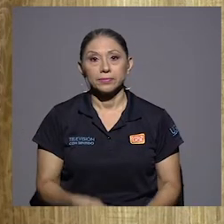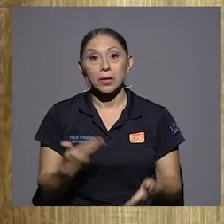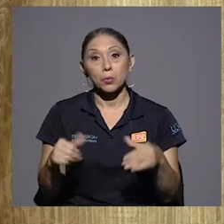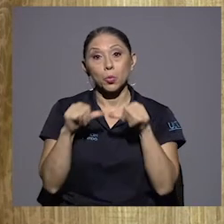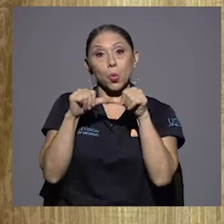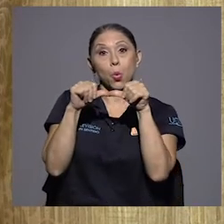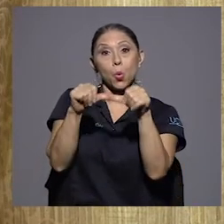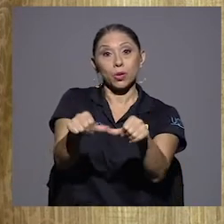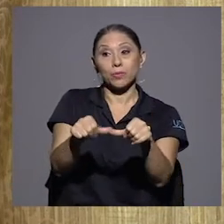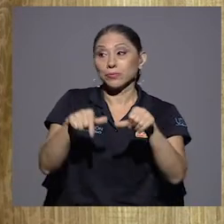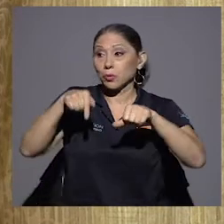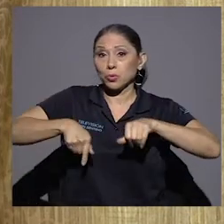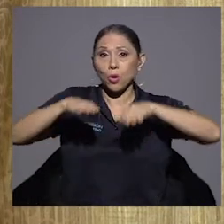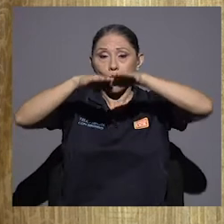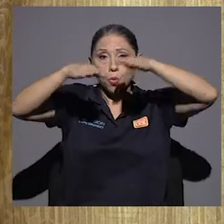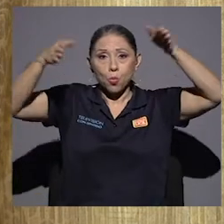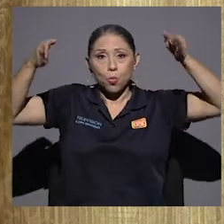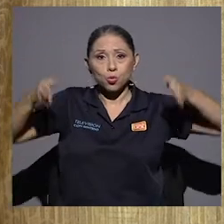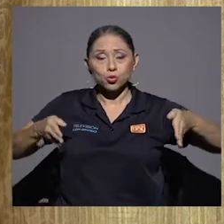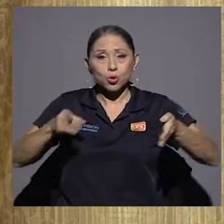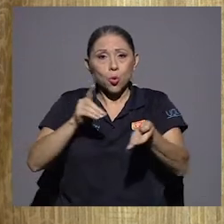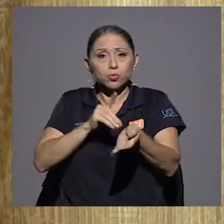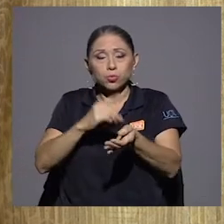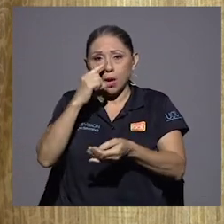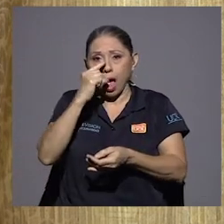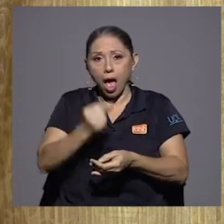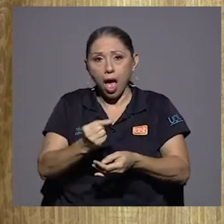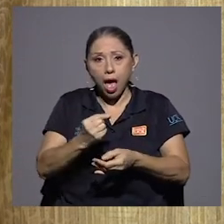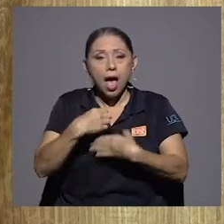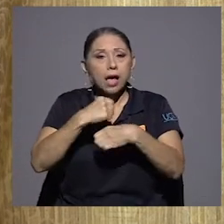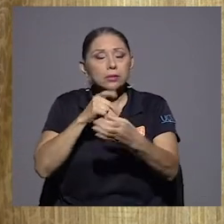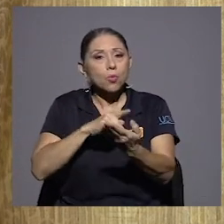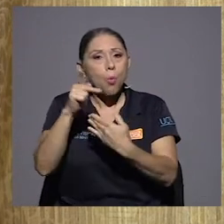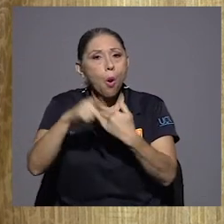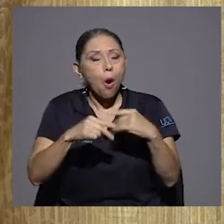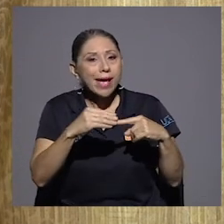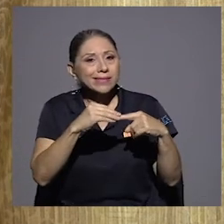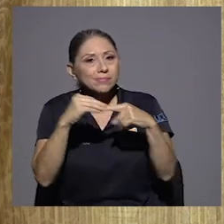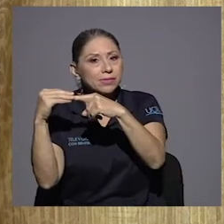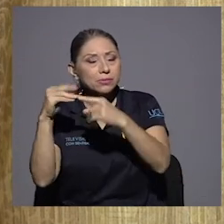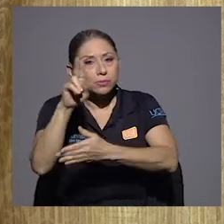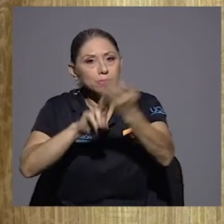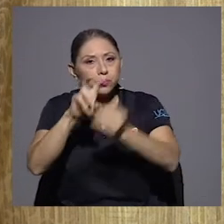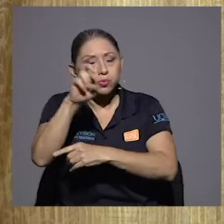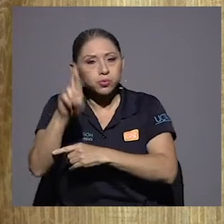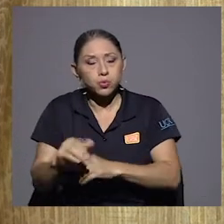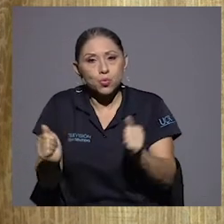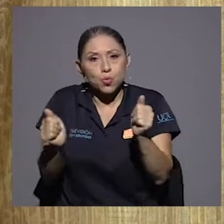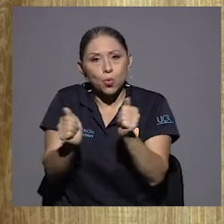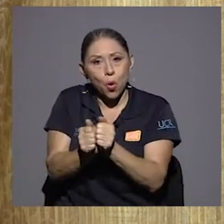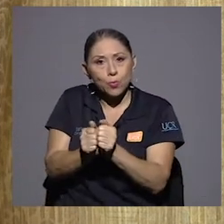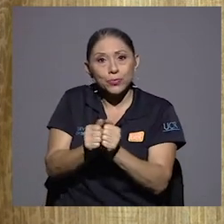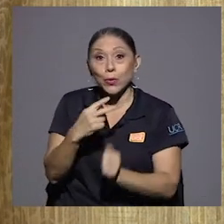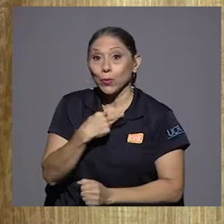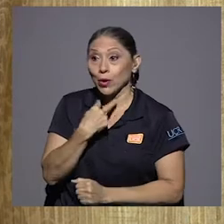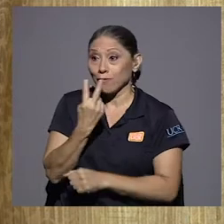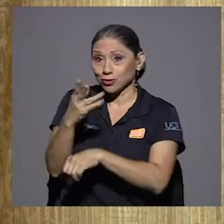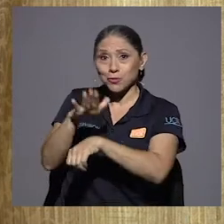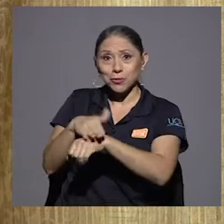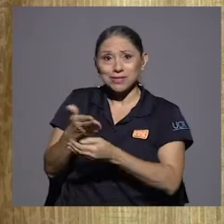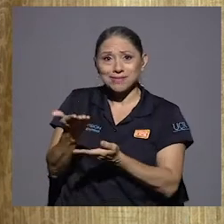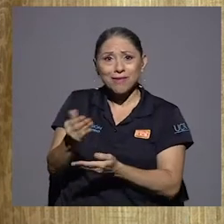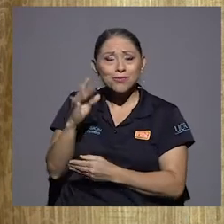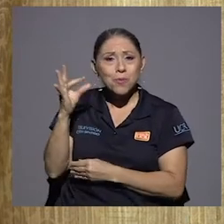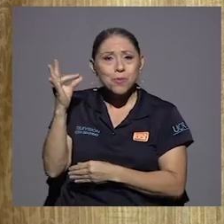Regresamos, estamos desde el Museo Calderón Guardia, haciendo especiales Universidad de Costa Rica, con una voz autorizada,